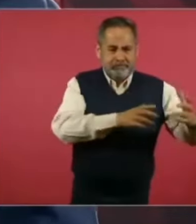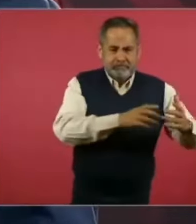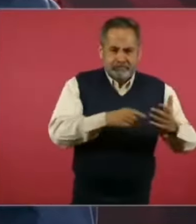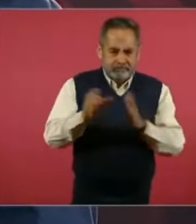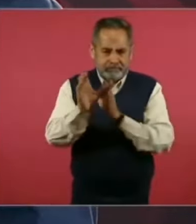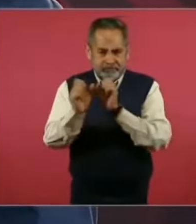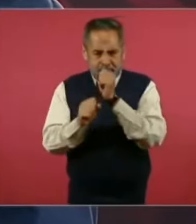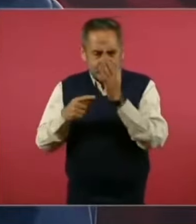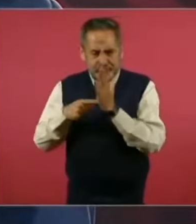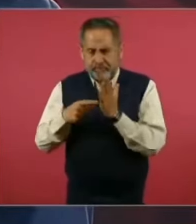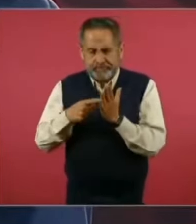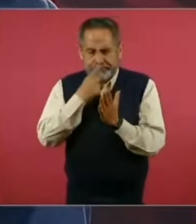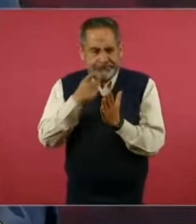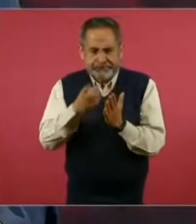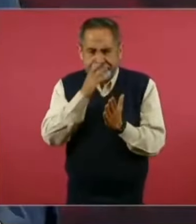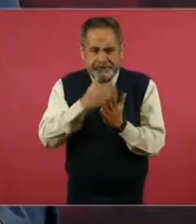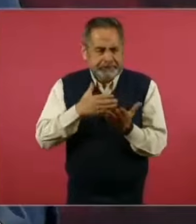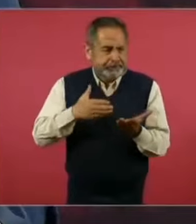Constitución